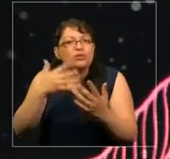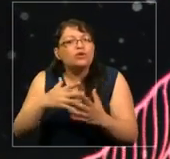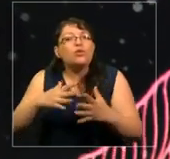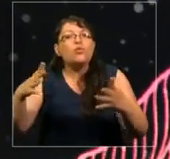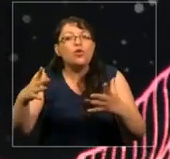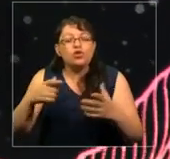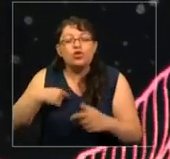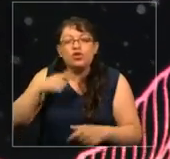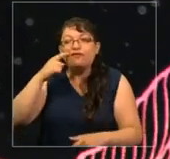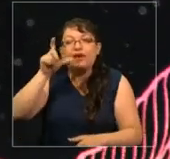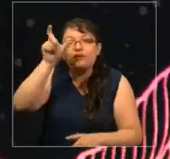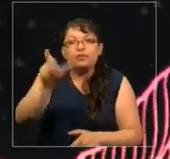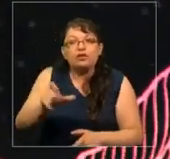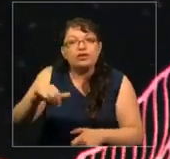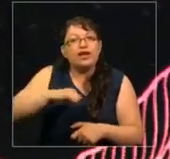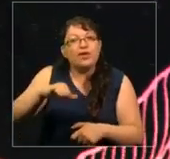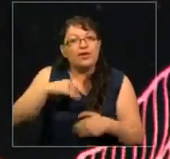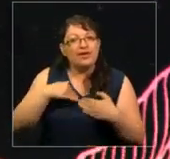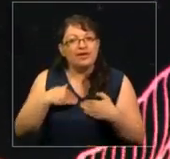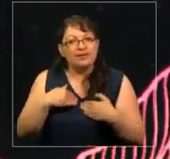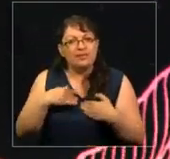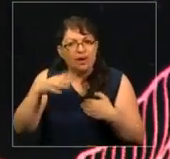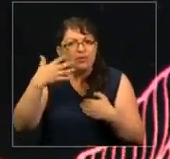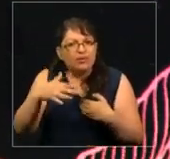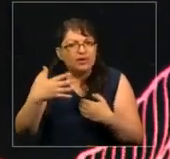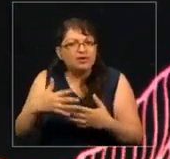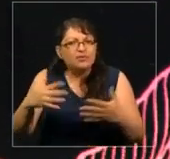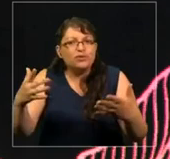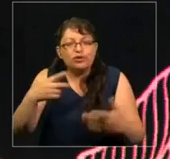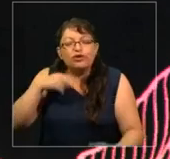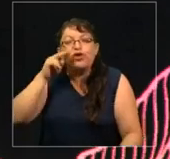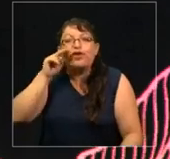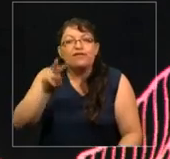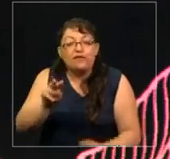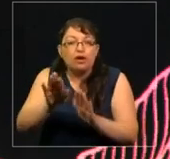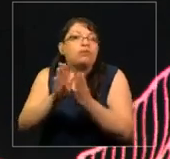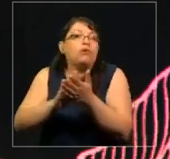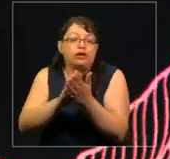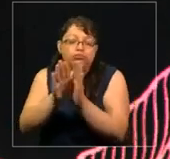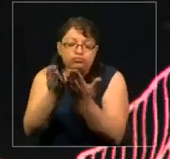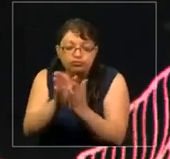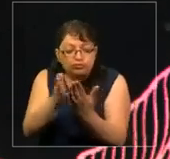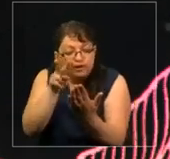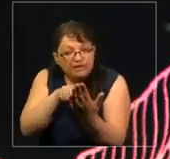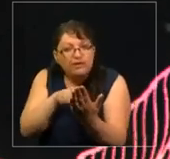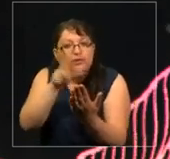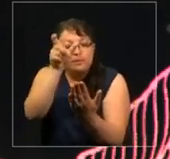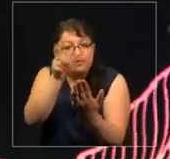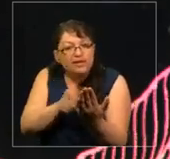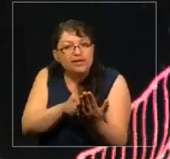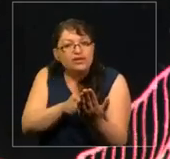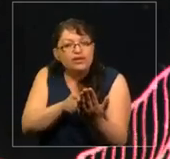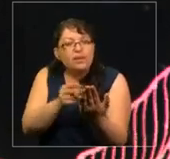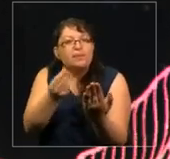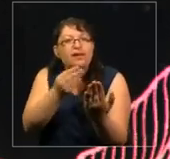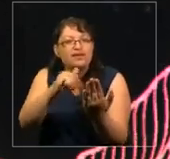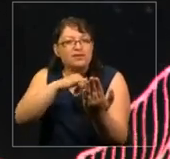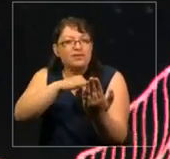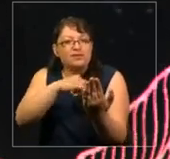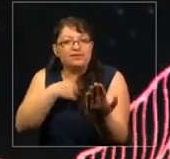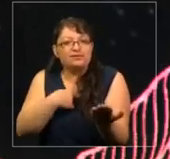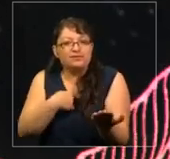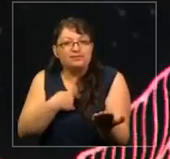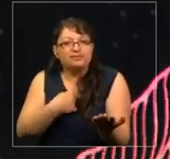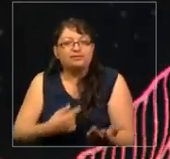representación, que sí importa lo que vemos en las historias que leemos, a personas que se ven como nosotros.